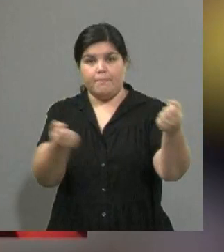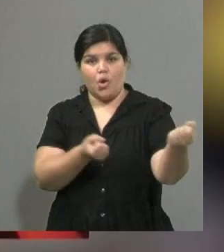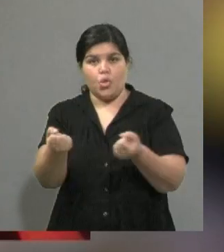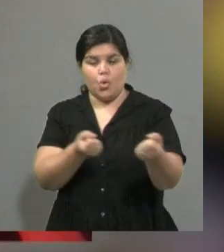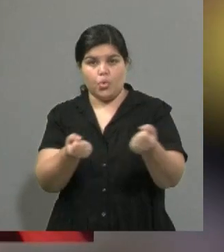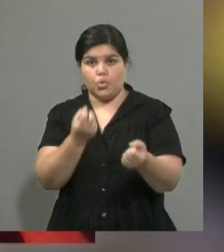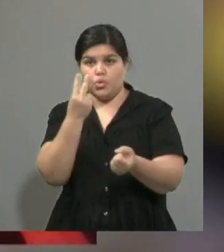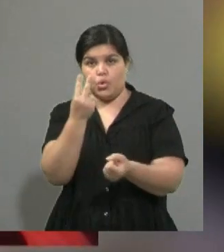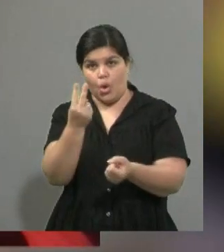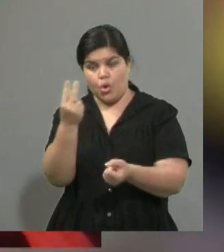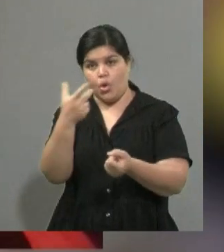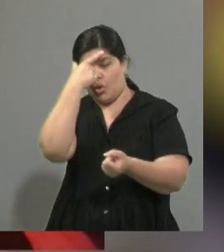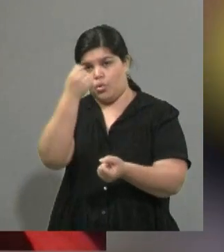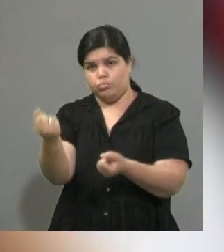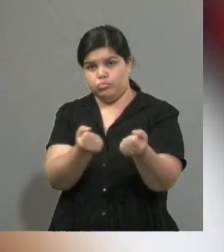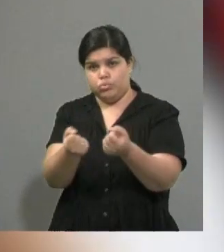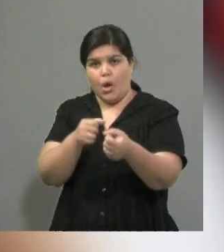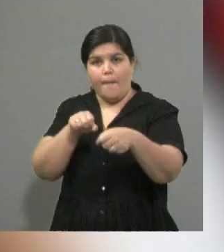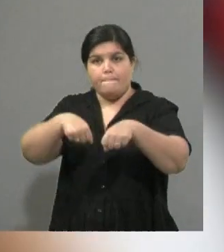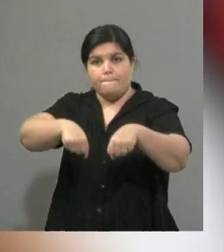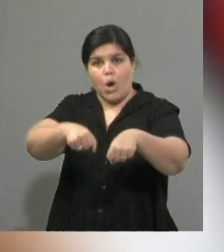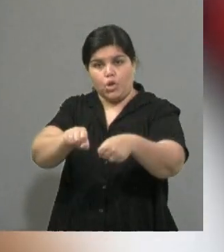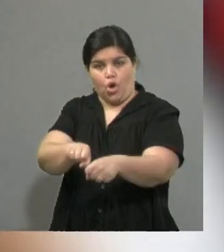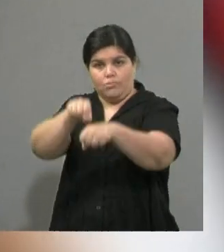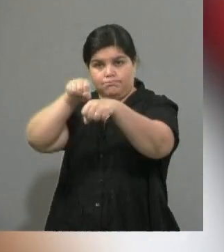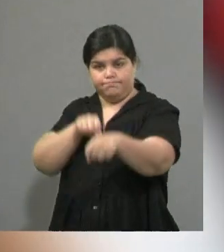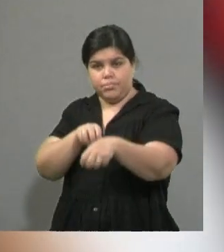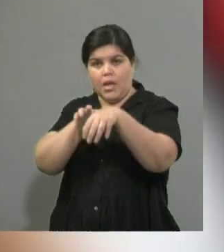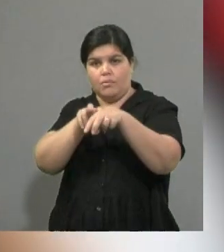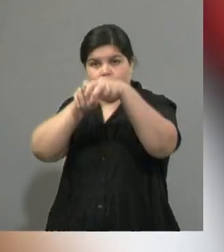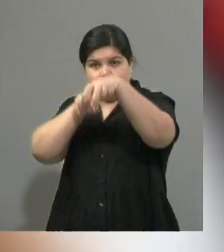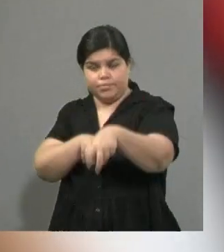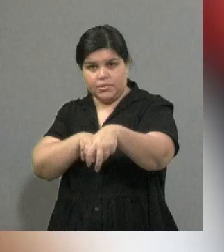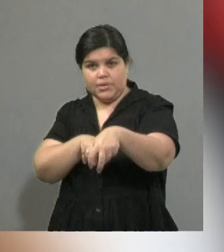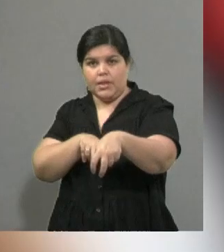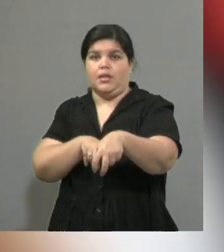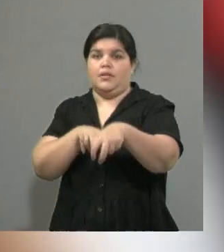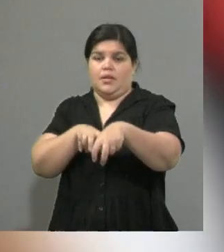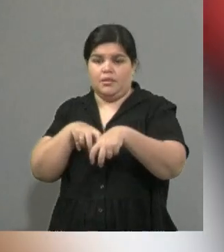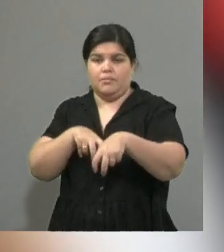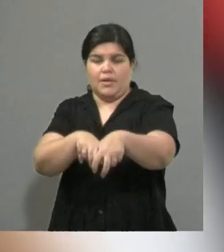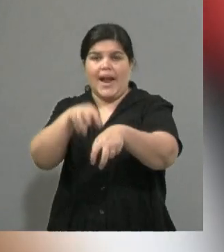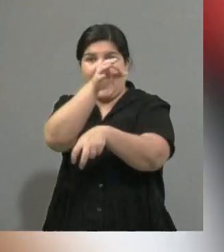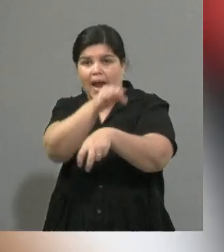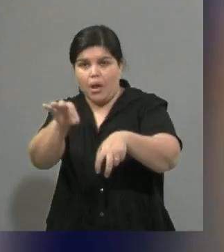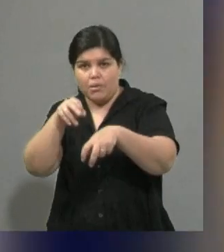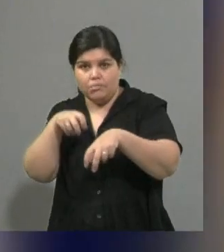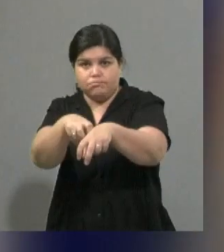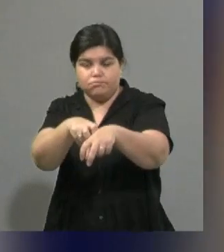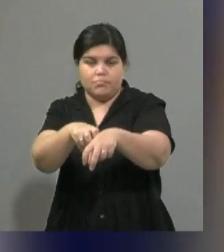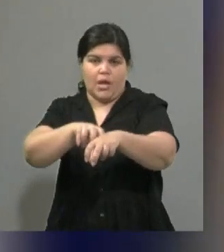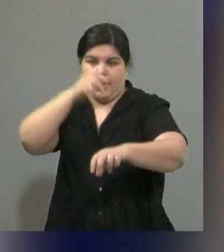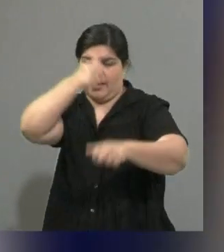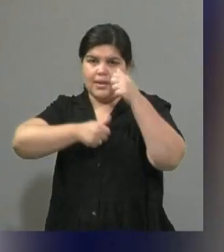que estaban transitando, lamentablemente, bueno, sufrieron el accidente, sufrieron heridas y fallecieron. La cuestión es que sí, más de